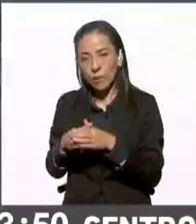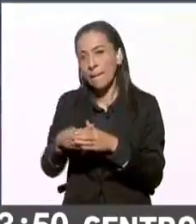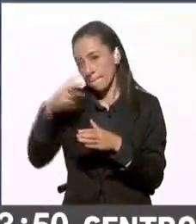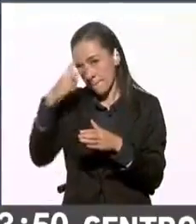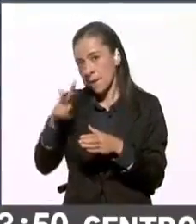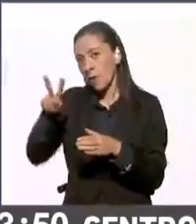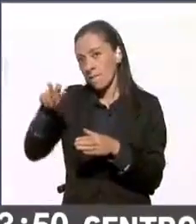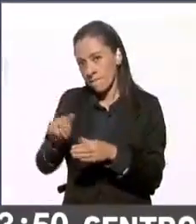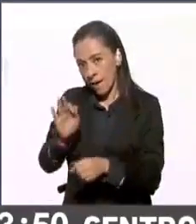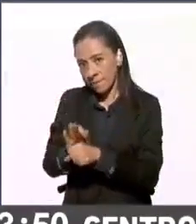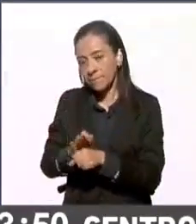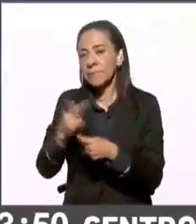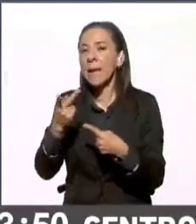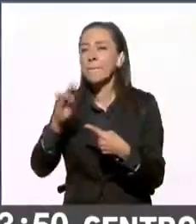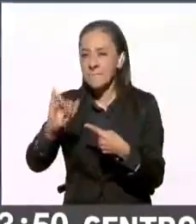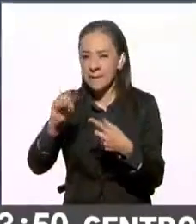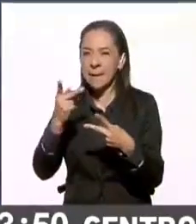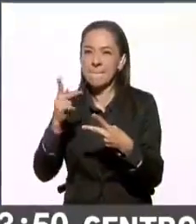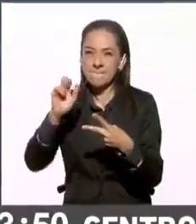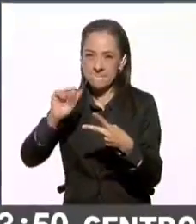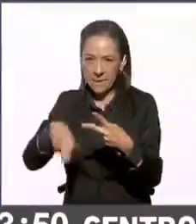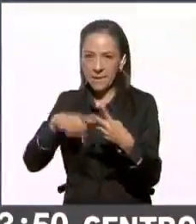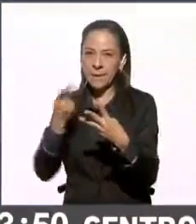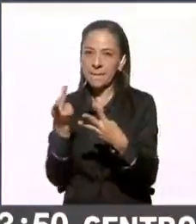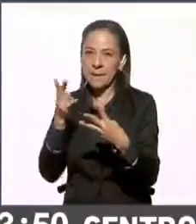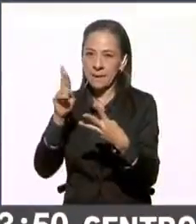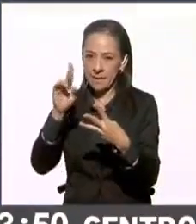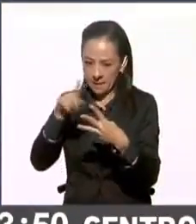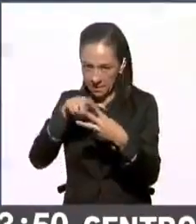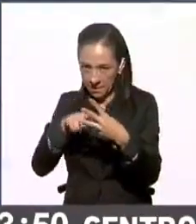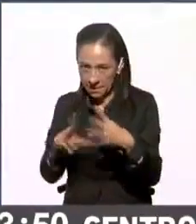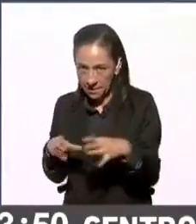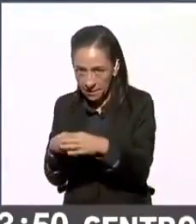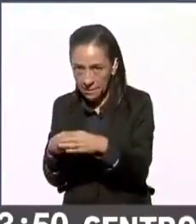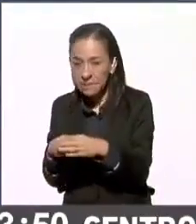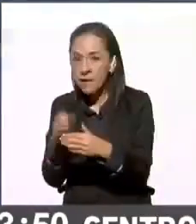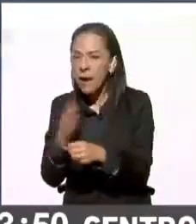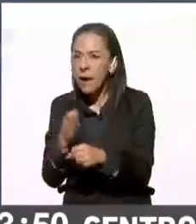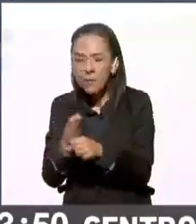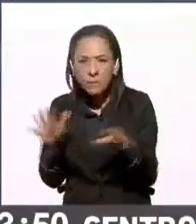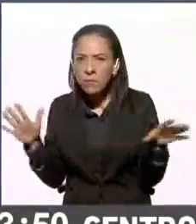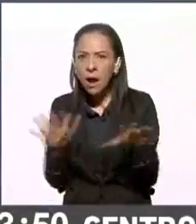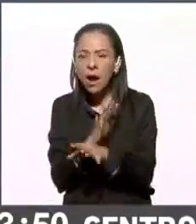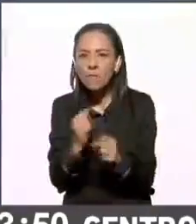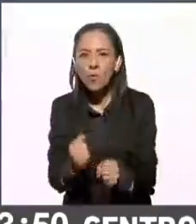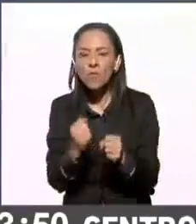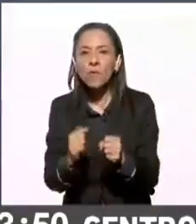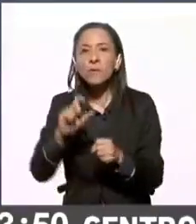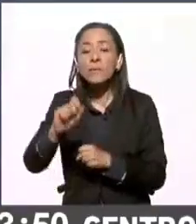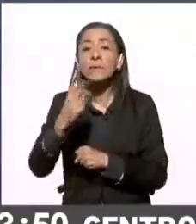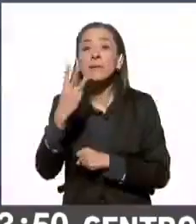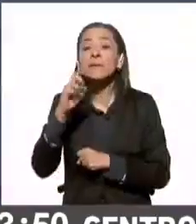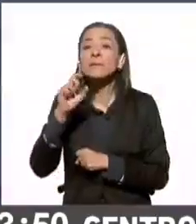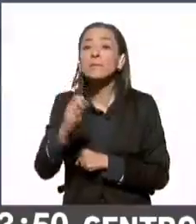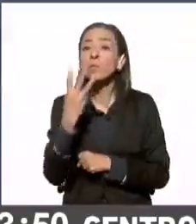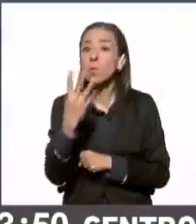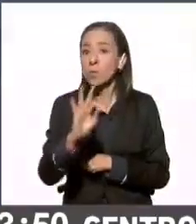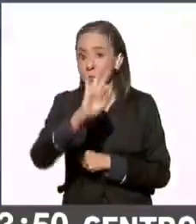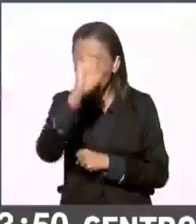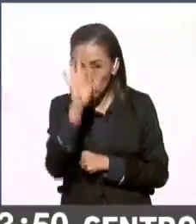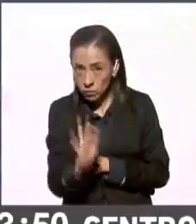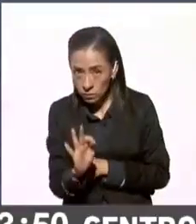conformada también por PRI, PAN, PRD, pues le da una vuelta a la ecuación concentrando el 23.4%